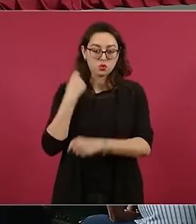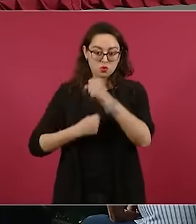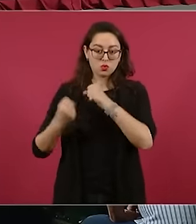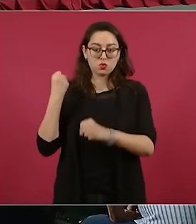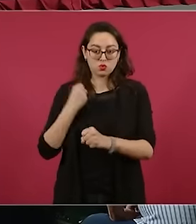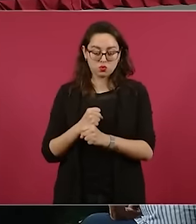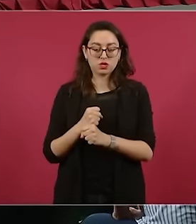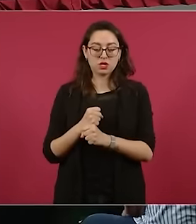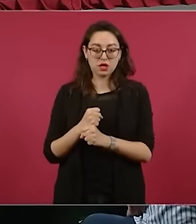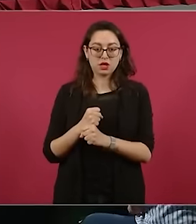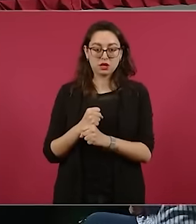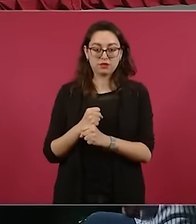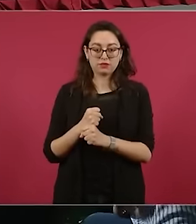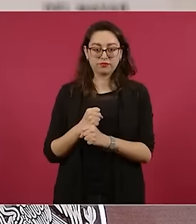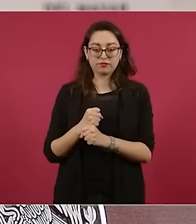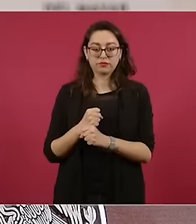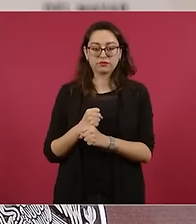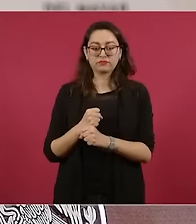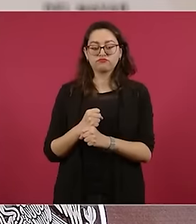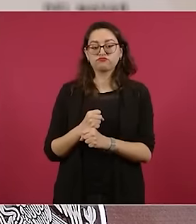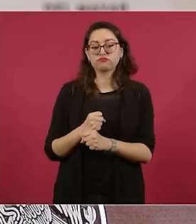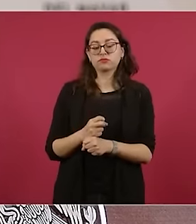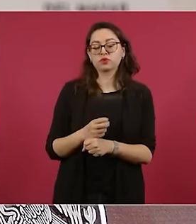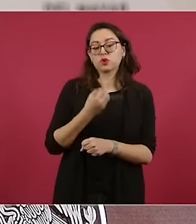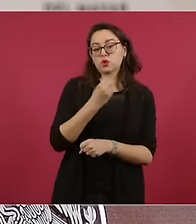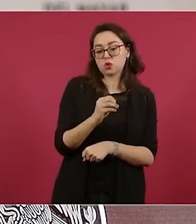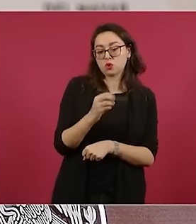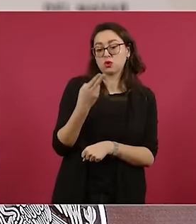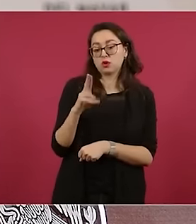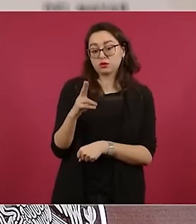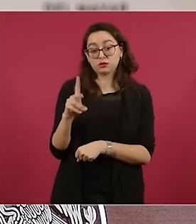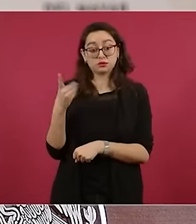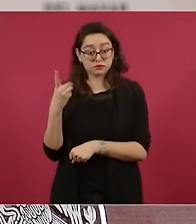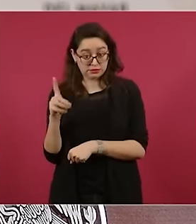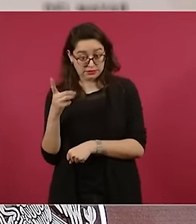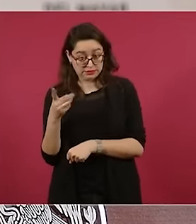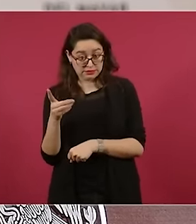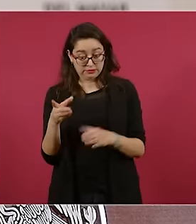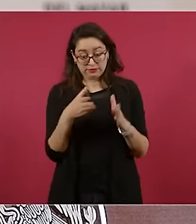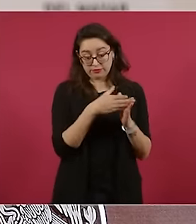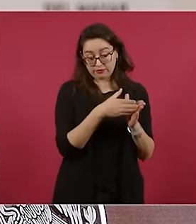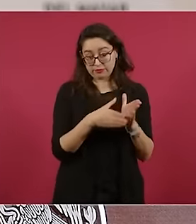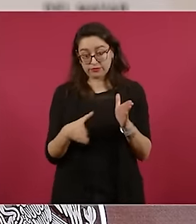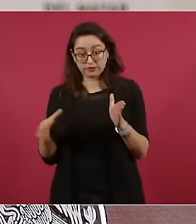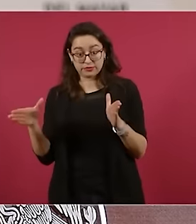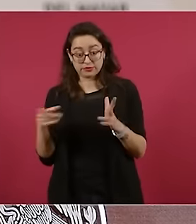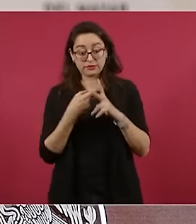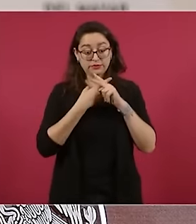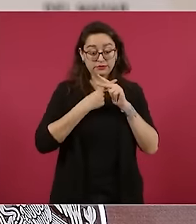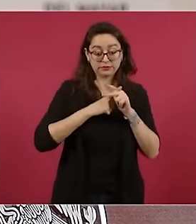últimos meses de 2023, iniciamos y terminamos los trabajos de